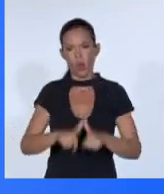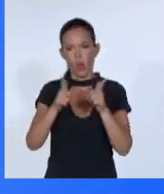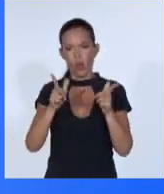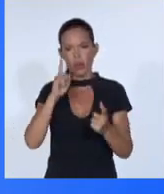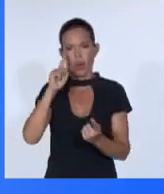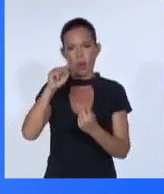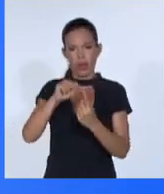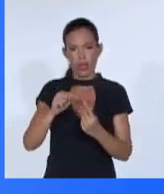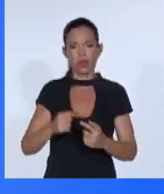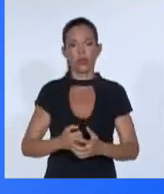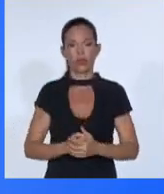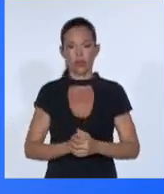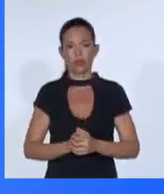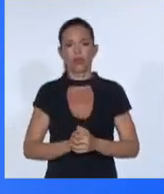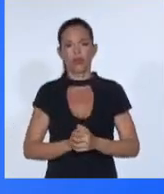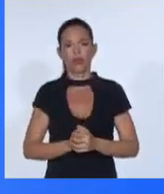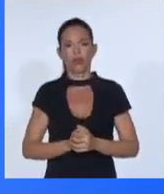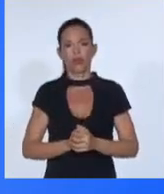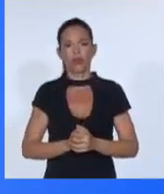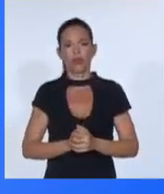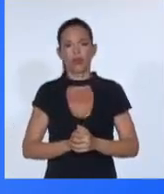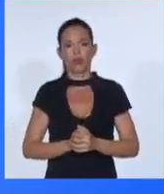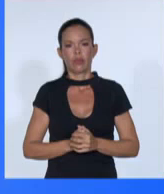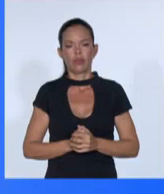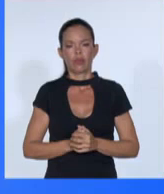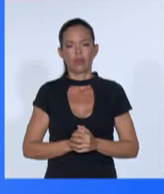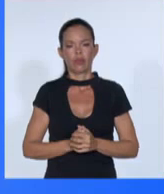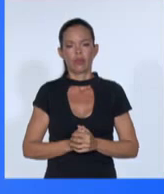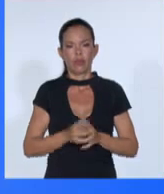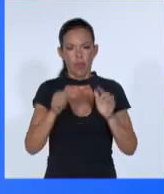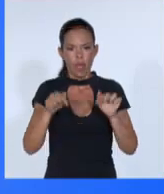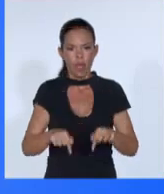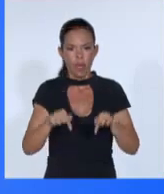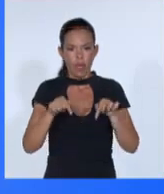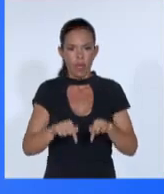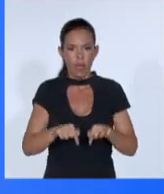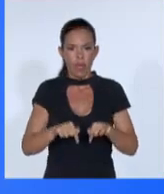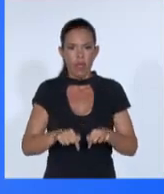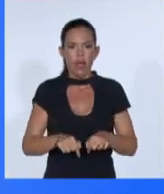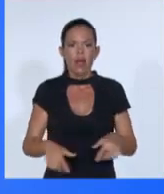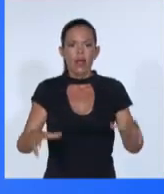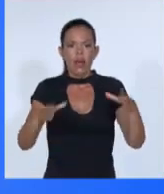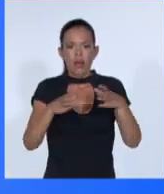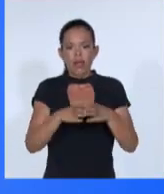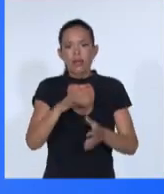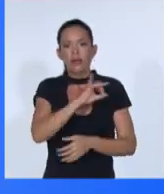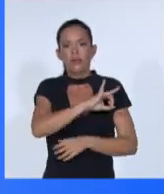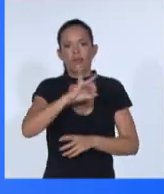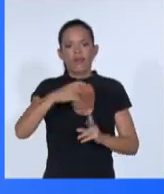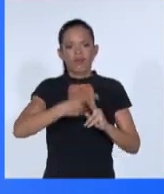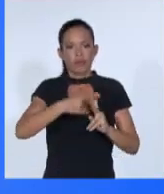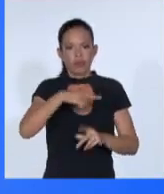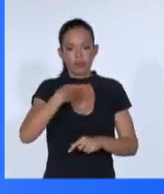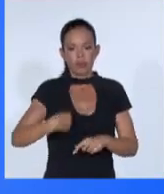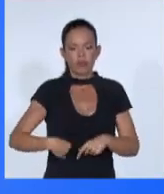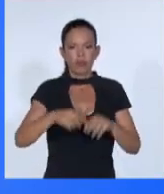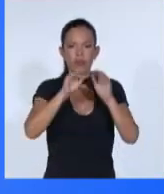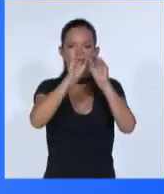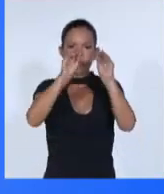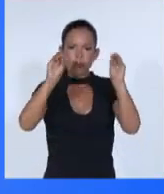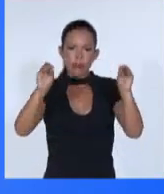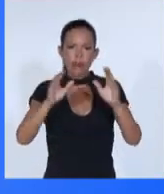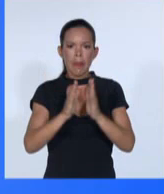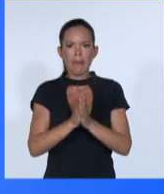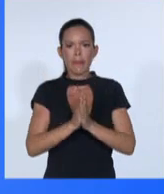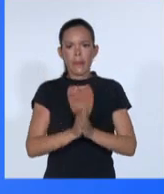Es en este contexto que el Grupo ha encabezado un llamamiento global en favor de una reforma urgente de la arquitectura